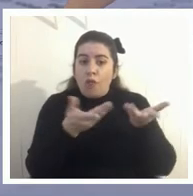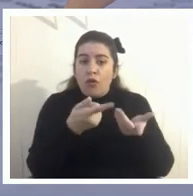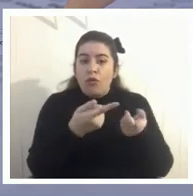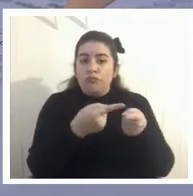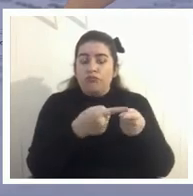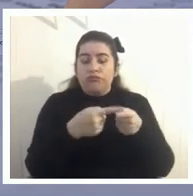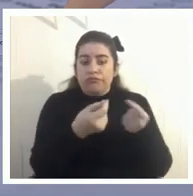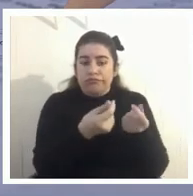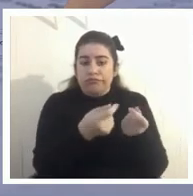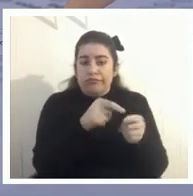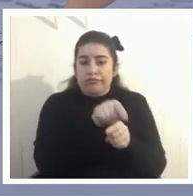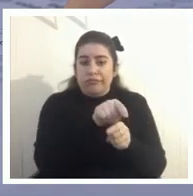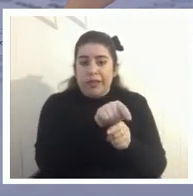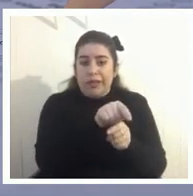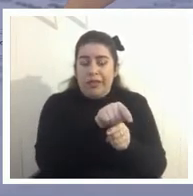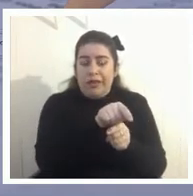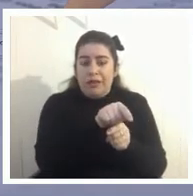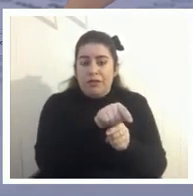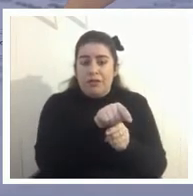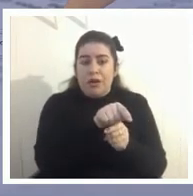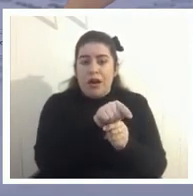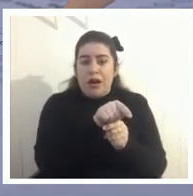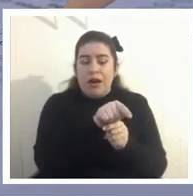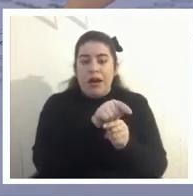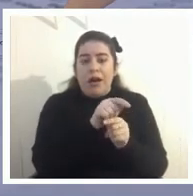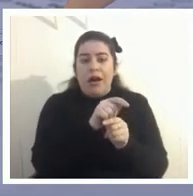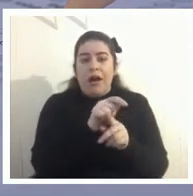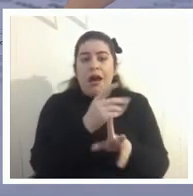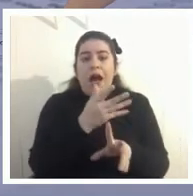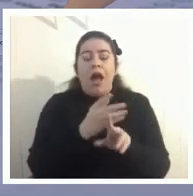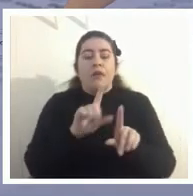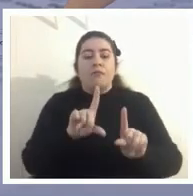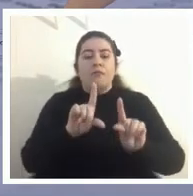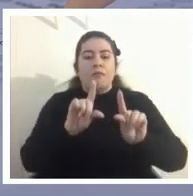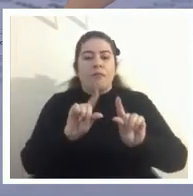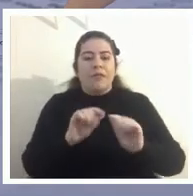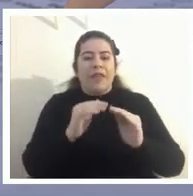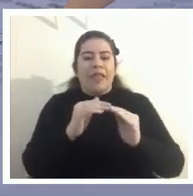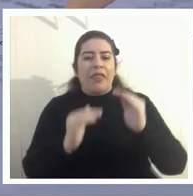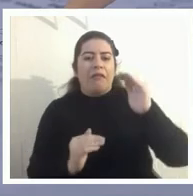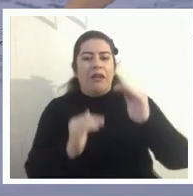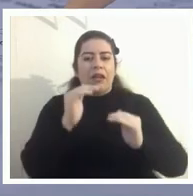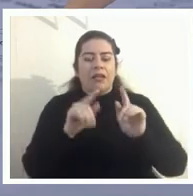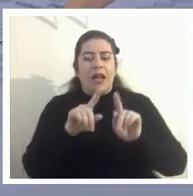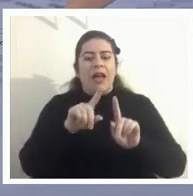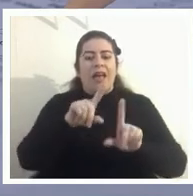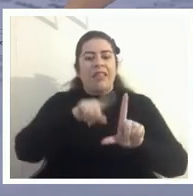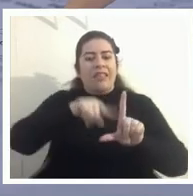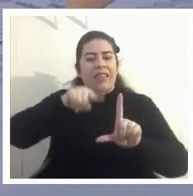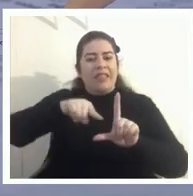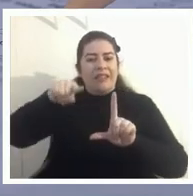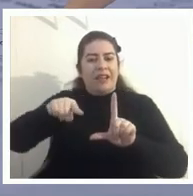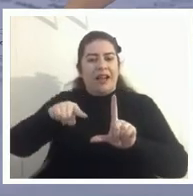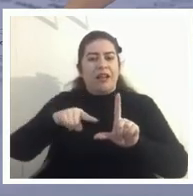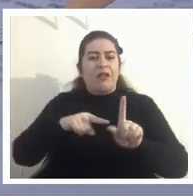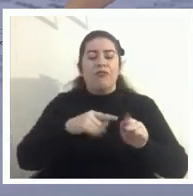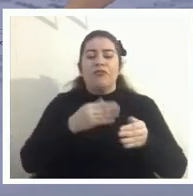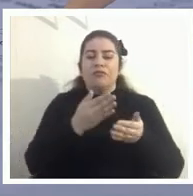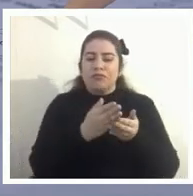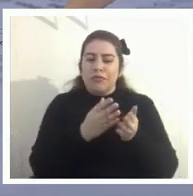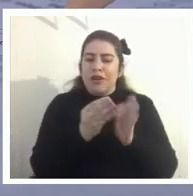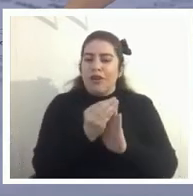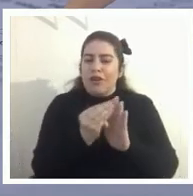básicamente hay muy pocos déficit o diferencias cierto estadísticas en el rendimiento escolar entre las escuelas